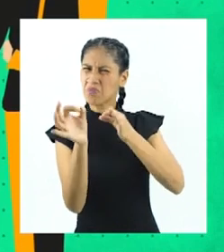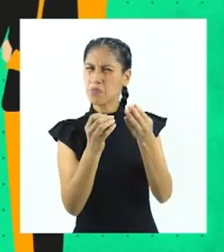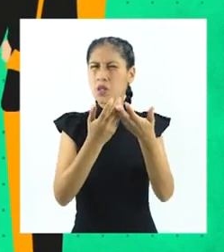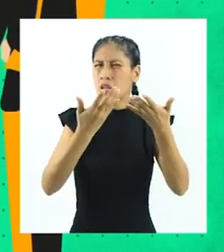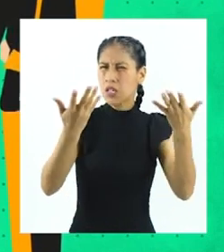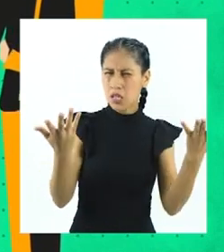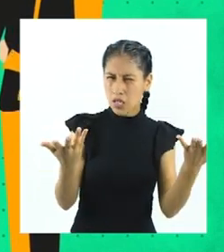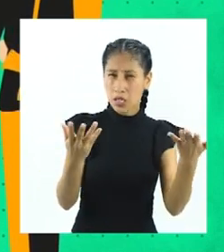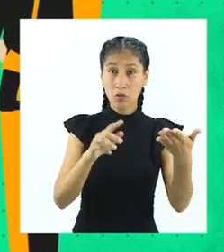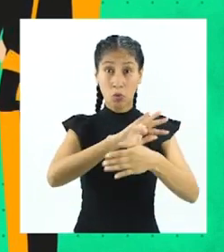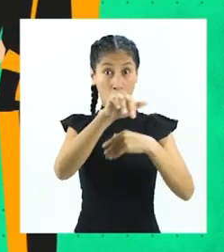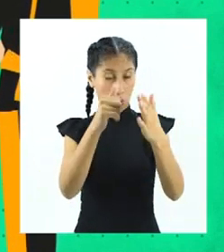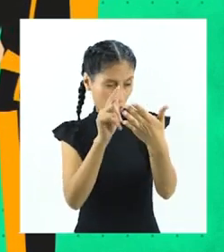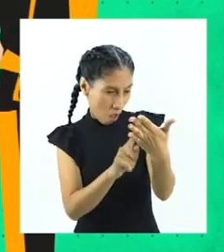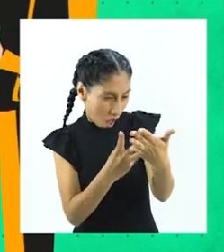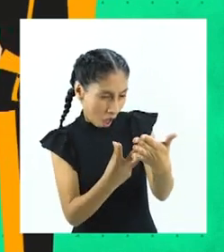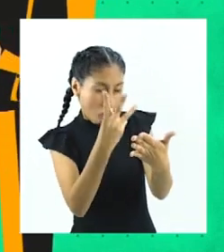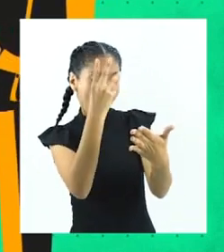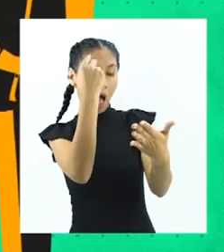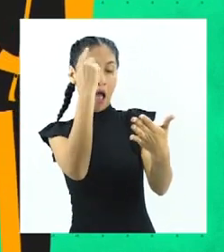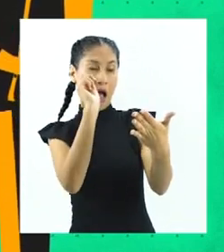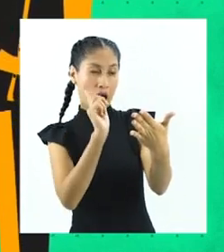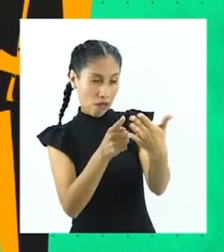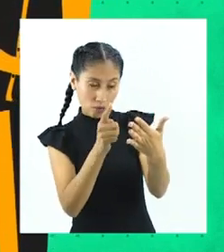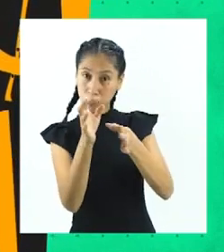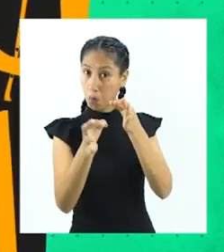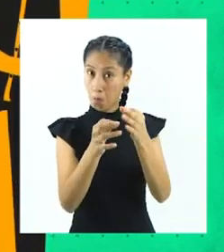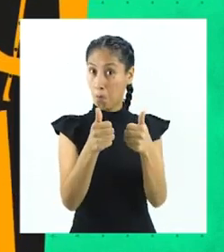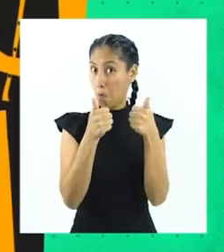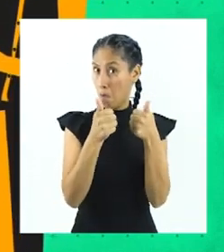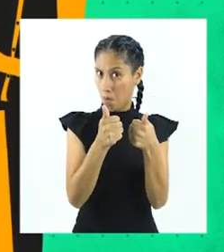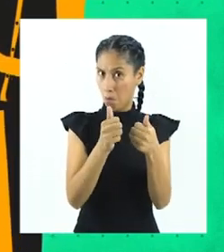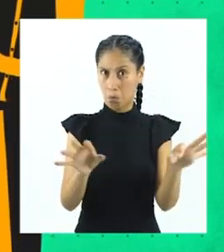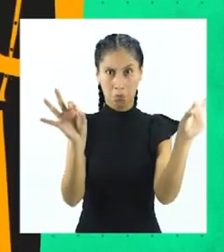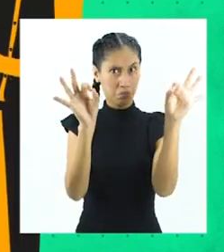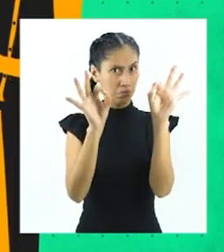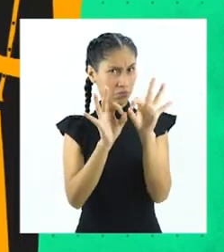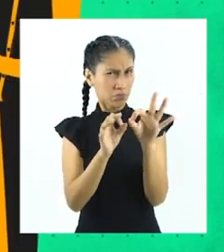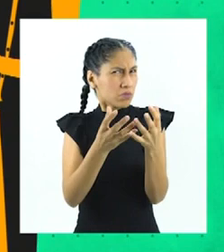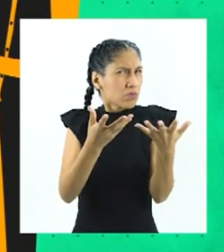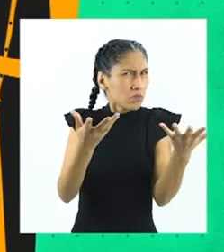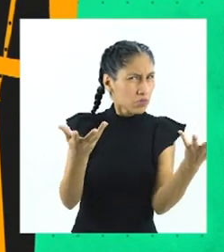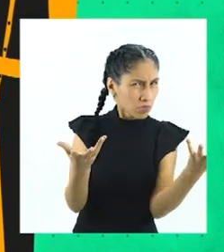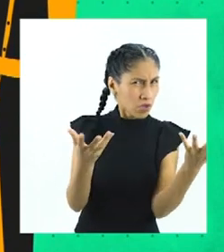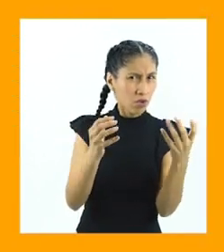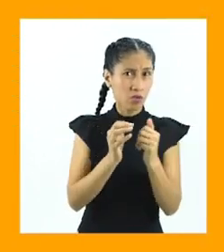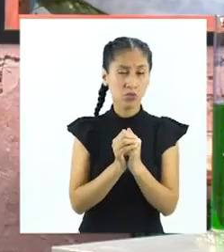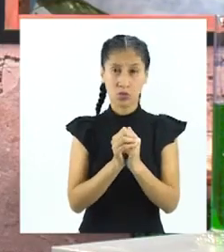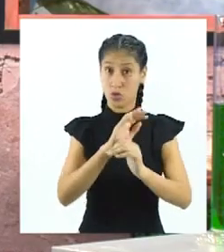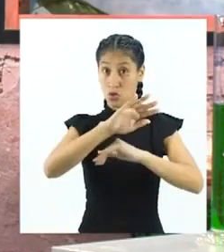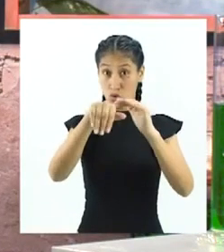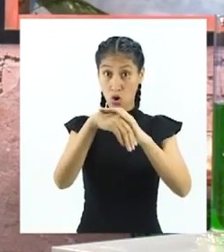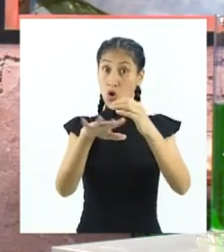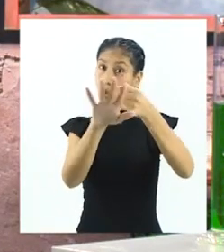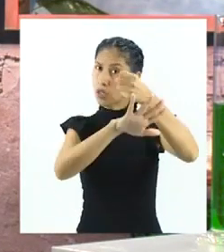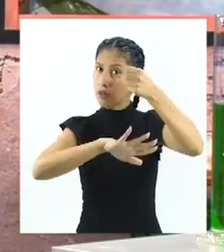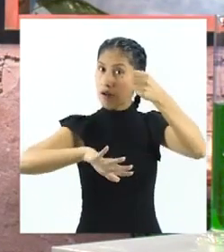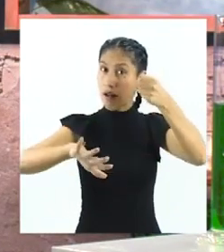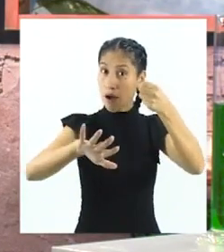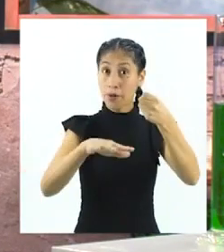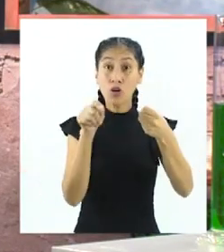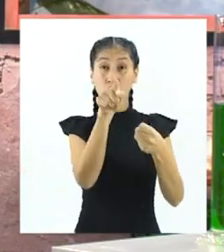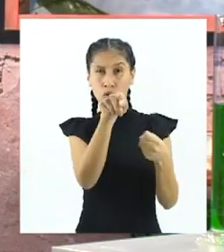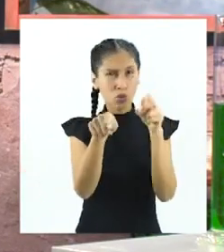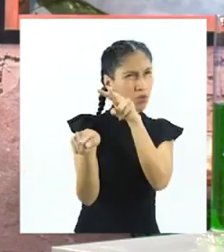explicación tiene un valor predictivo. Ah, quiere decir que sobre la base de nuestras